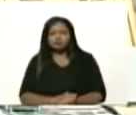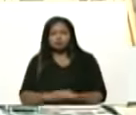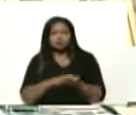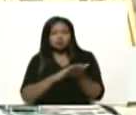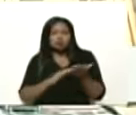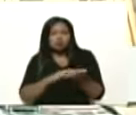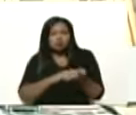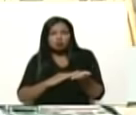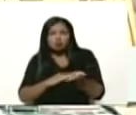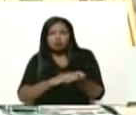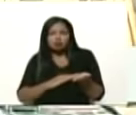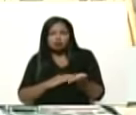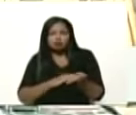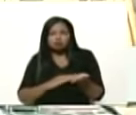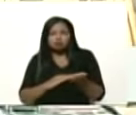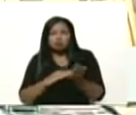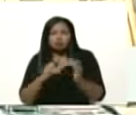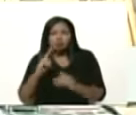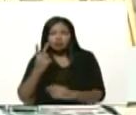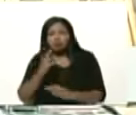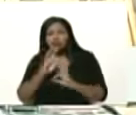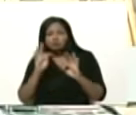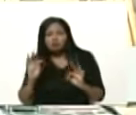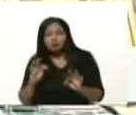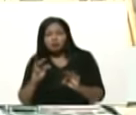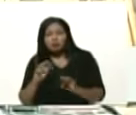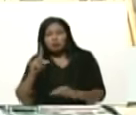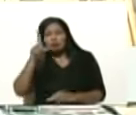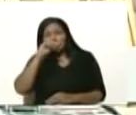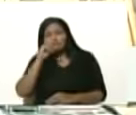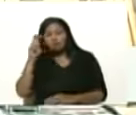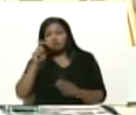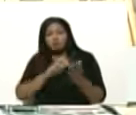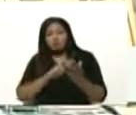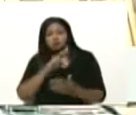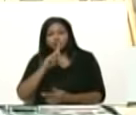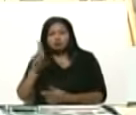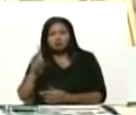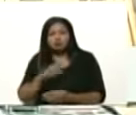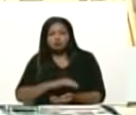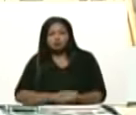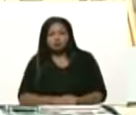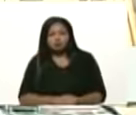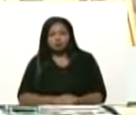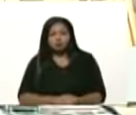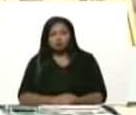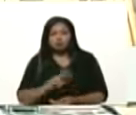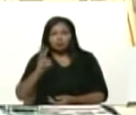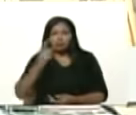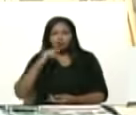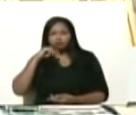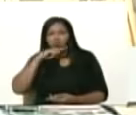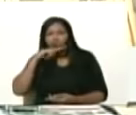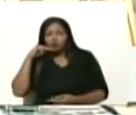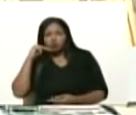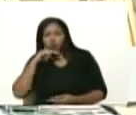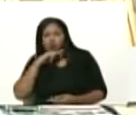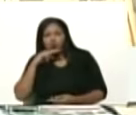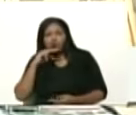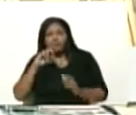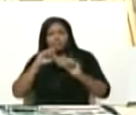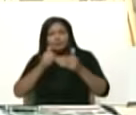en este segundo semestre del año 2021. Así que el primero de octubre empieza a circular